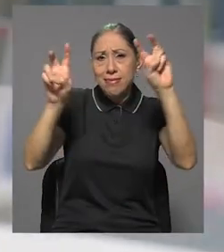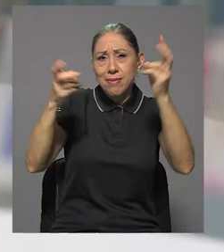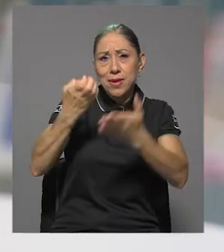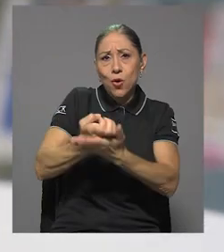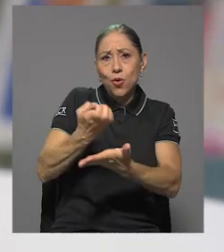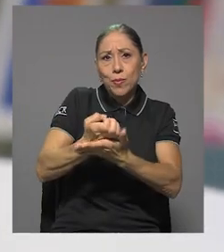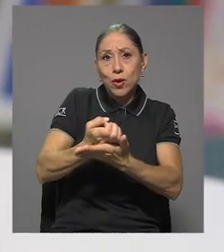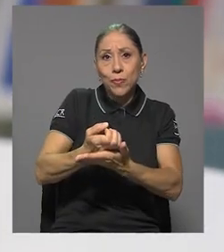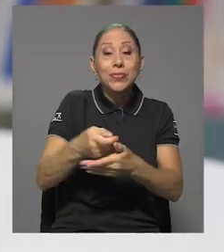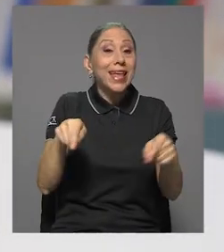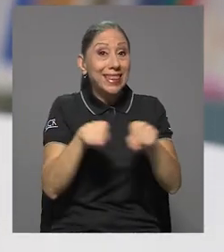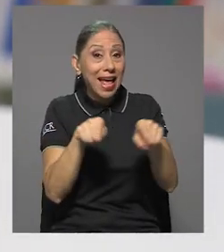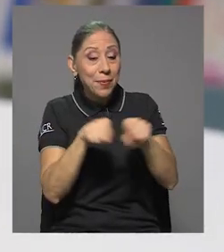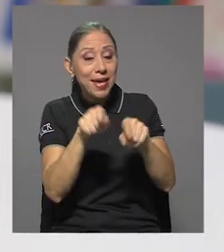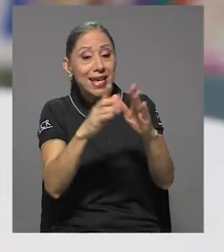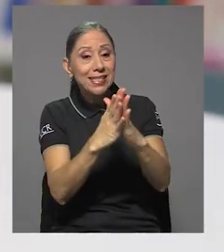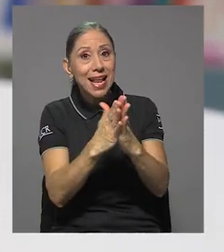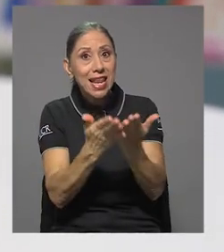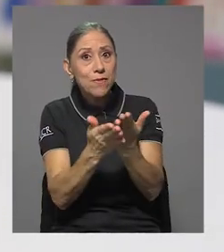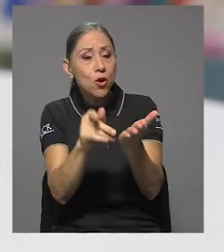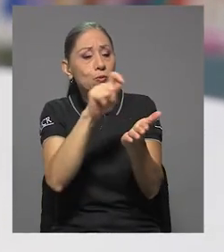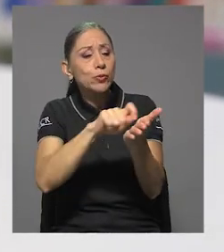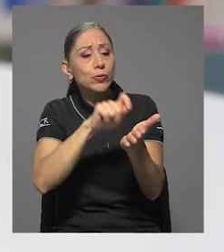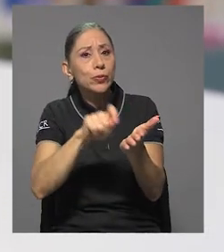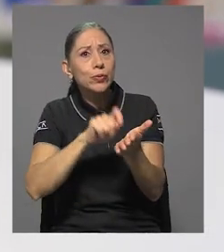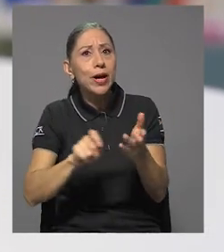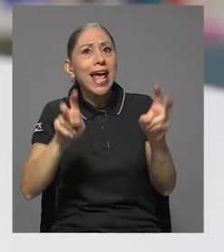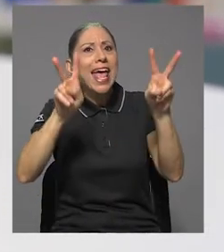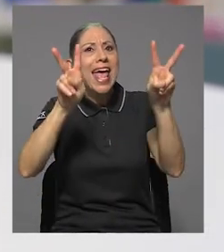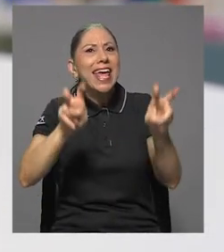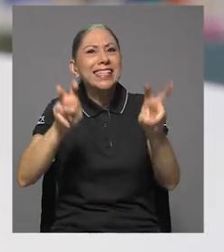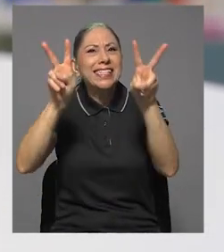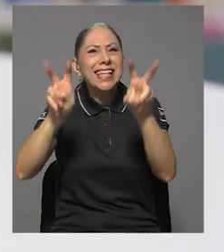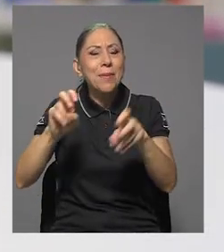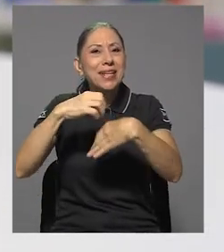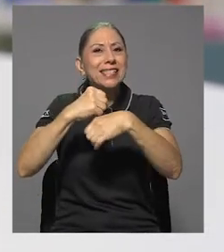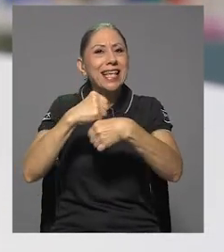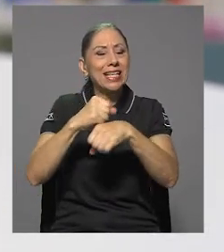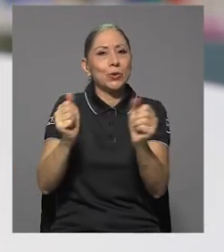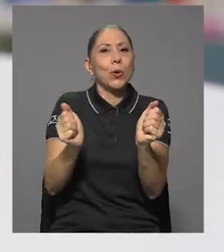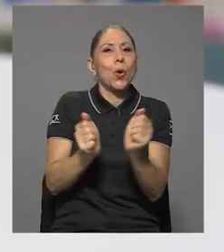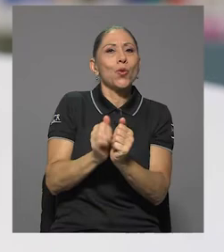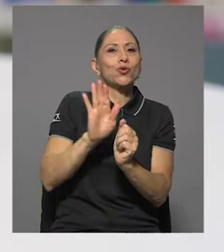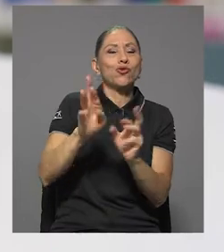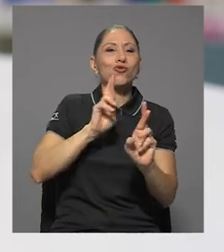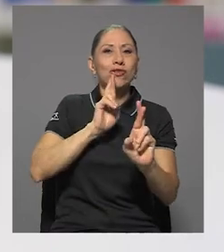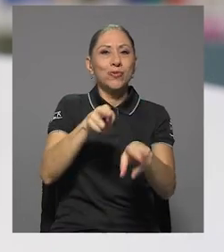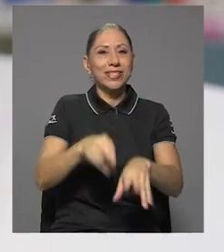El libro recoge también los exámenes que realizó y sus respectivas respuestas.